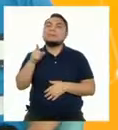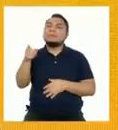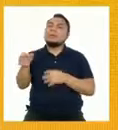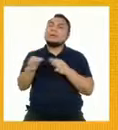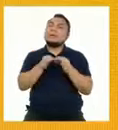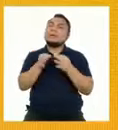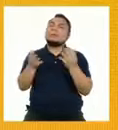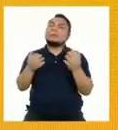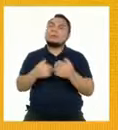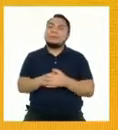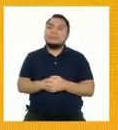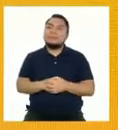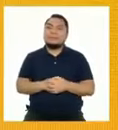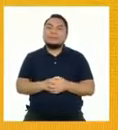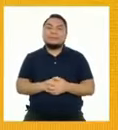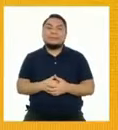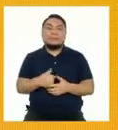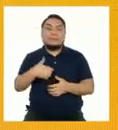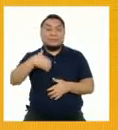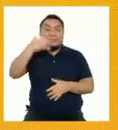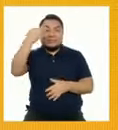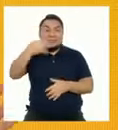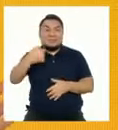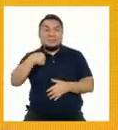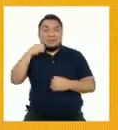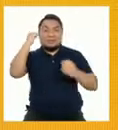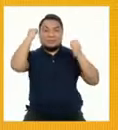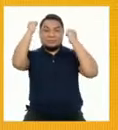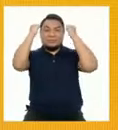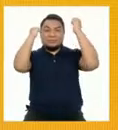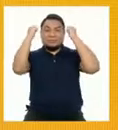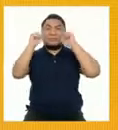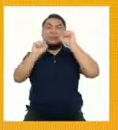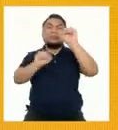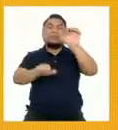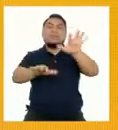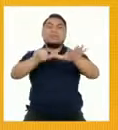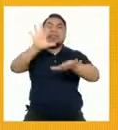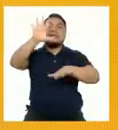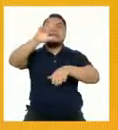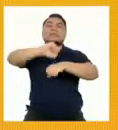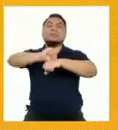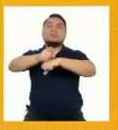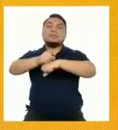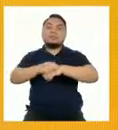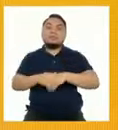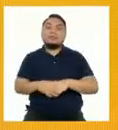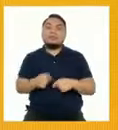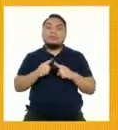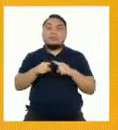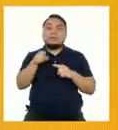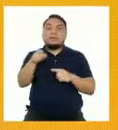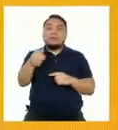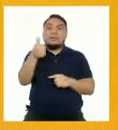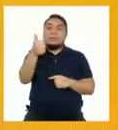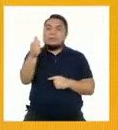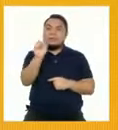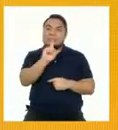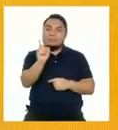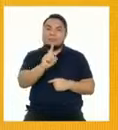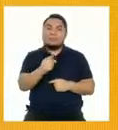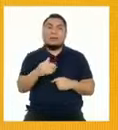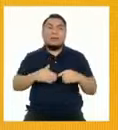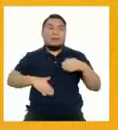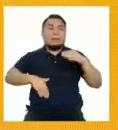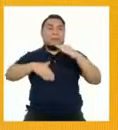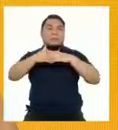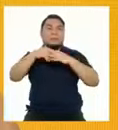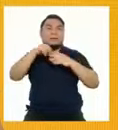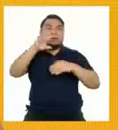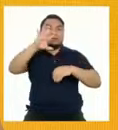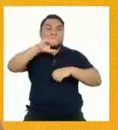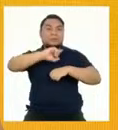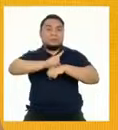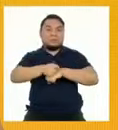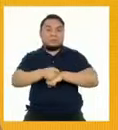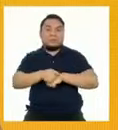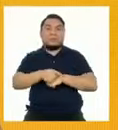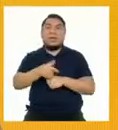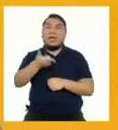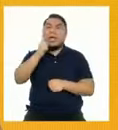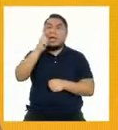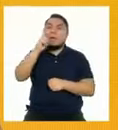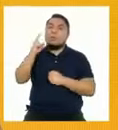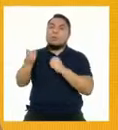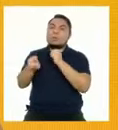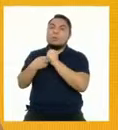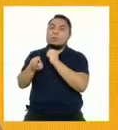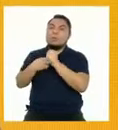Explíquese. Lo real es que me baño en 15 minutos, pero ya sé que eso no es bueno. Son máximos 5 minutos para ahorrar